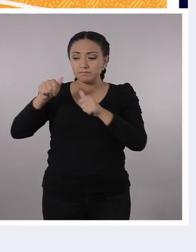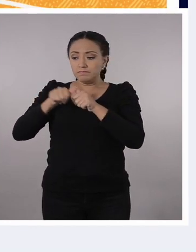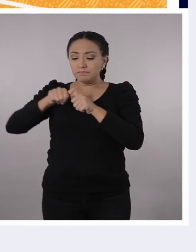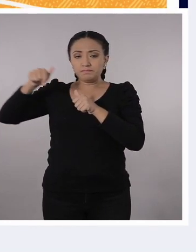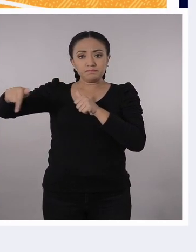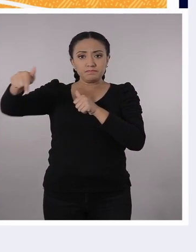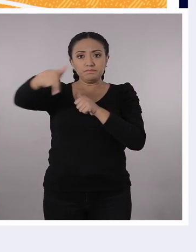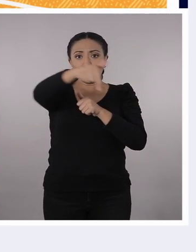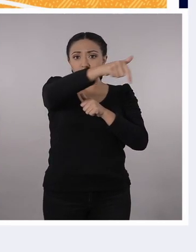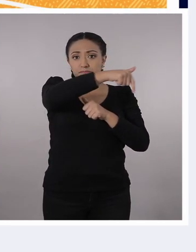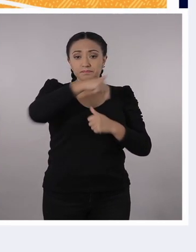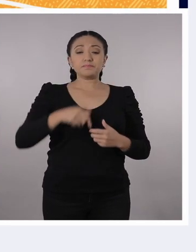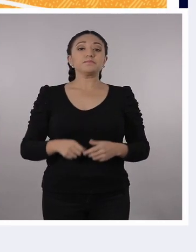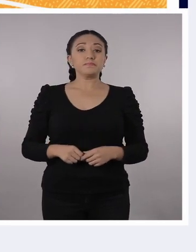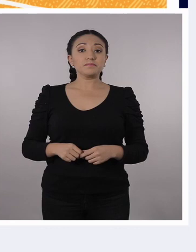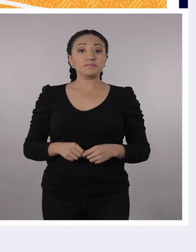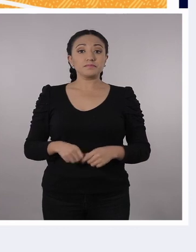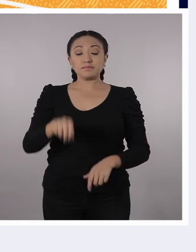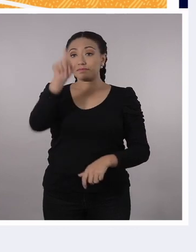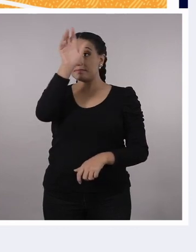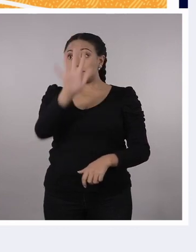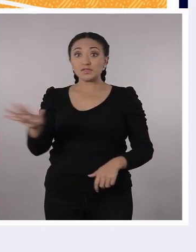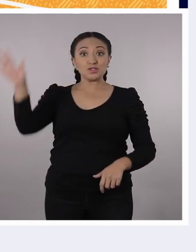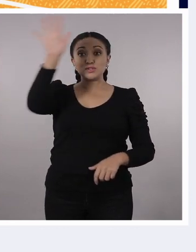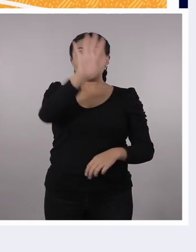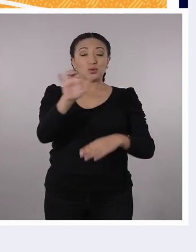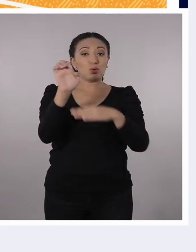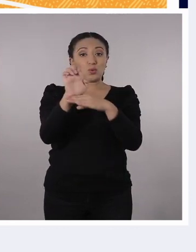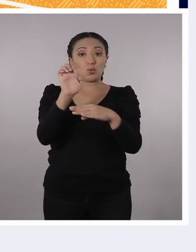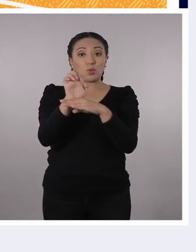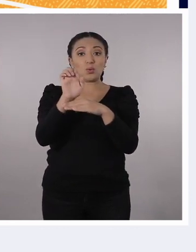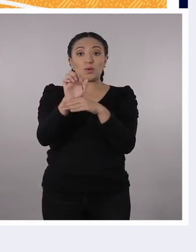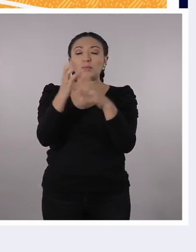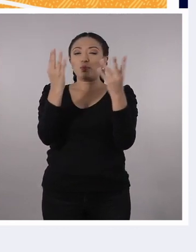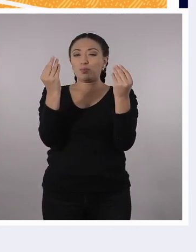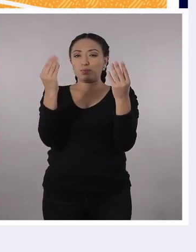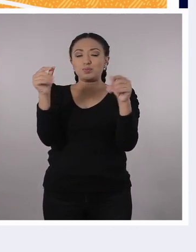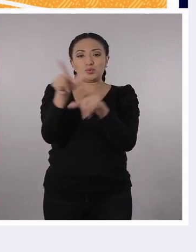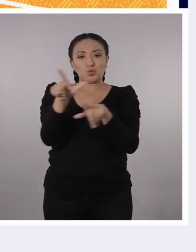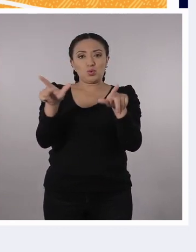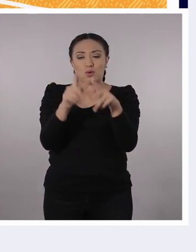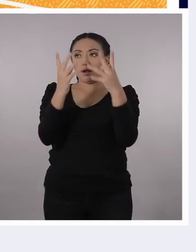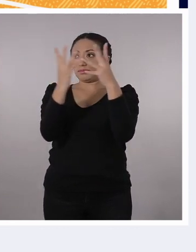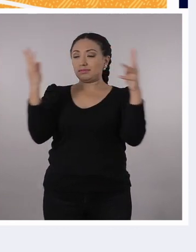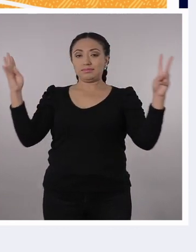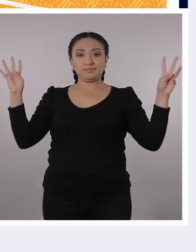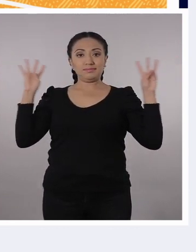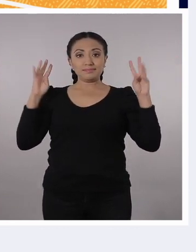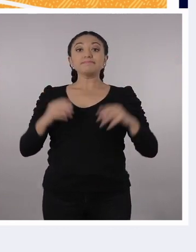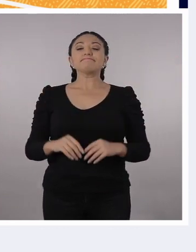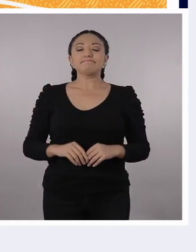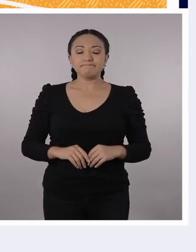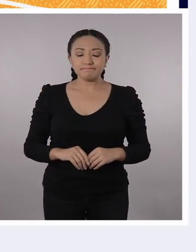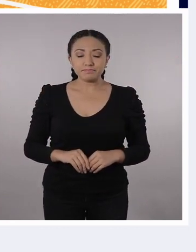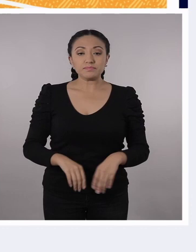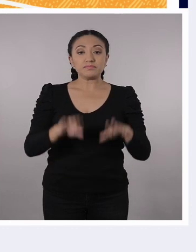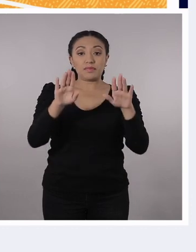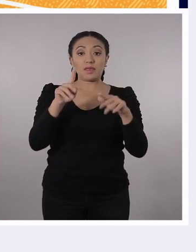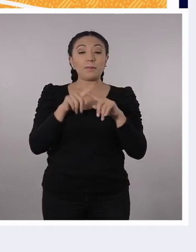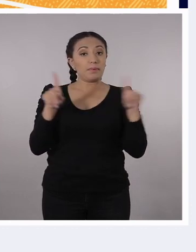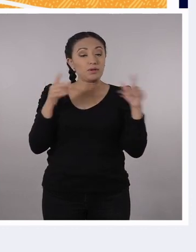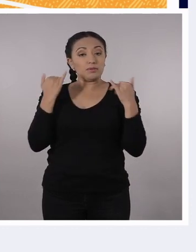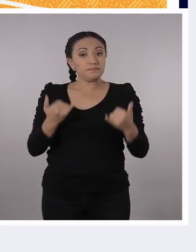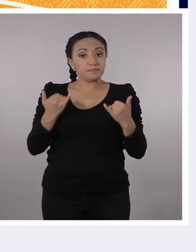muchísimas. Nuestros amigos que nos están siguiendo en todas las regiones del país tienen muchas zonas. Pero vamos en este mapa que tenemos